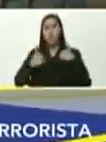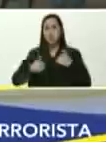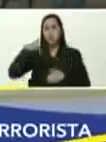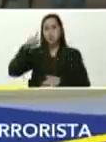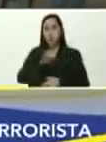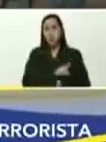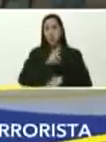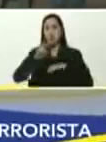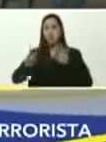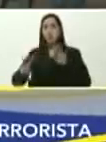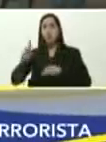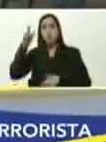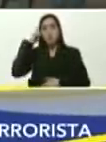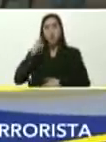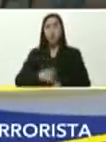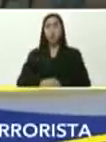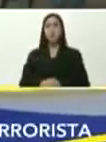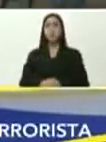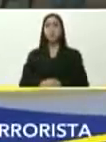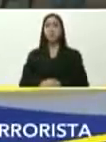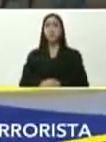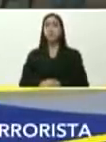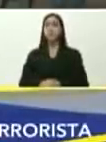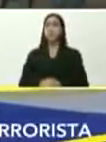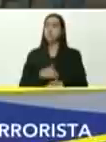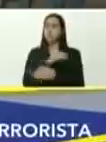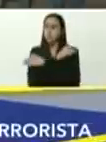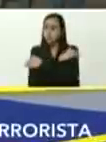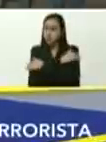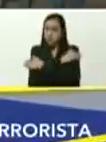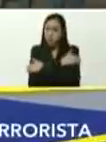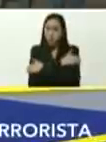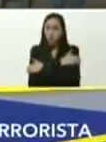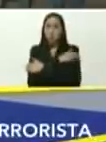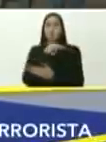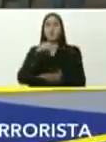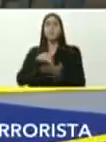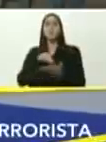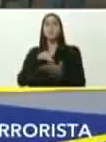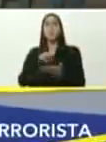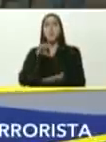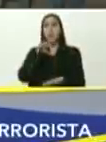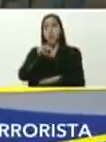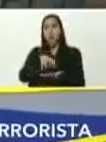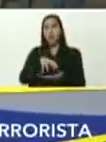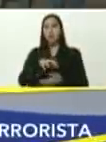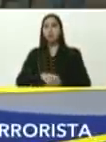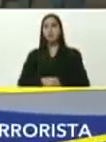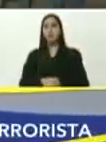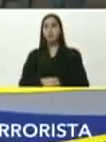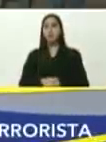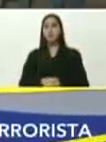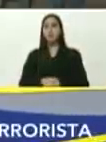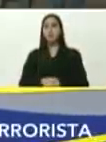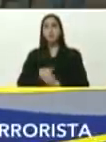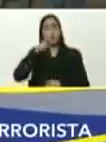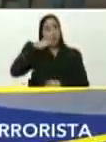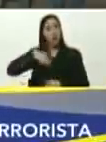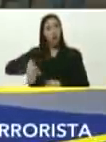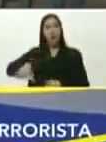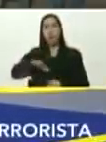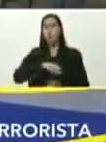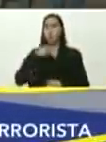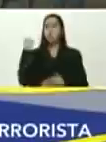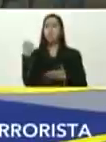17, de noviembre, felicidades, Estado Miranda, felicidades, los Valles del Tuy, al